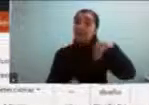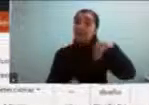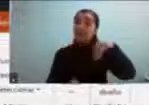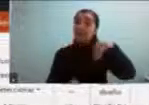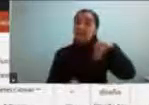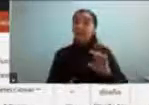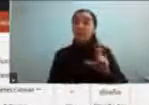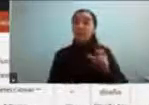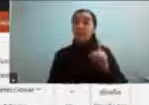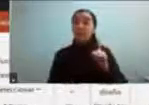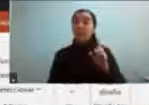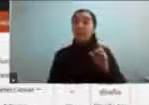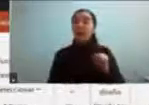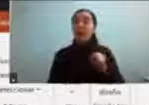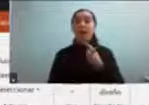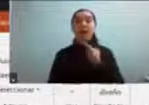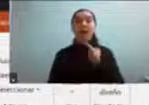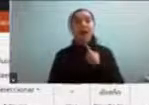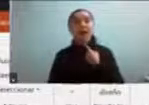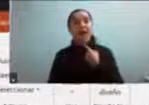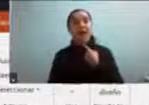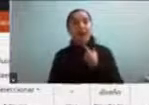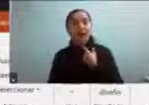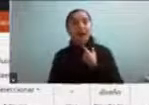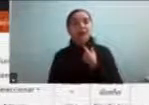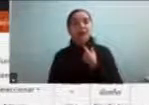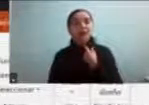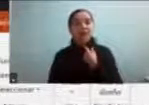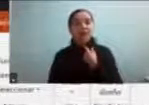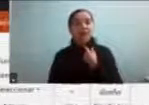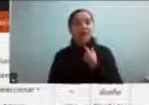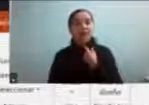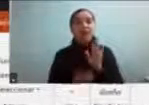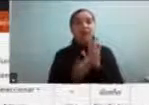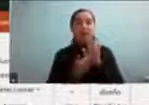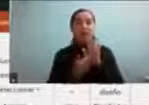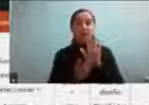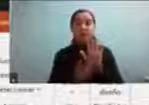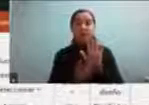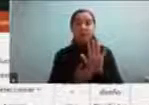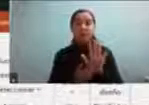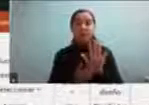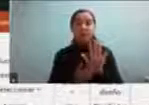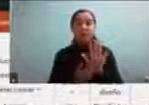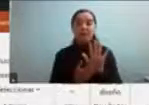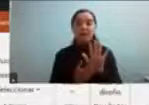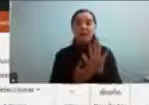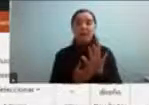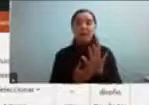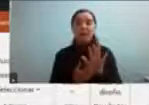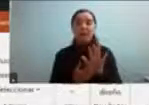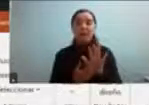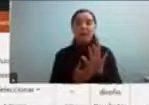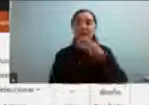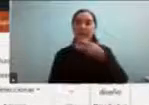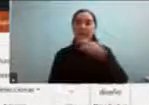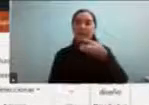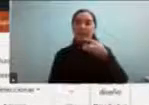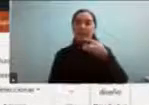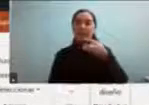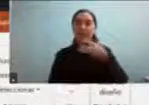súper interesante la presentación hay cerca de 320 personas que estaban mirando